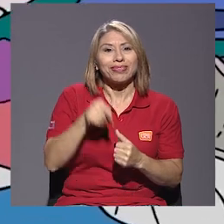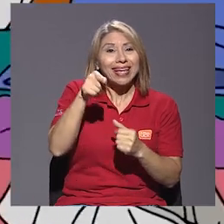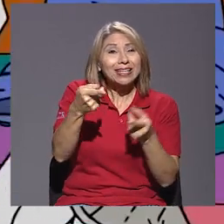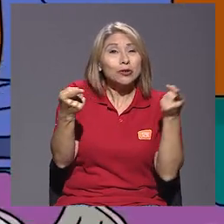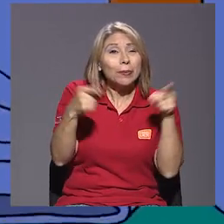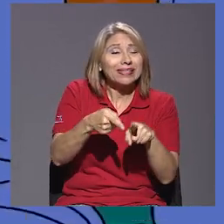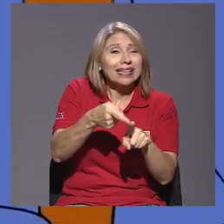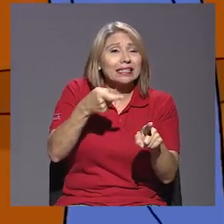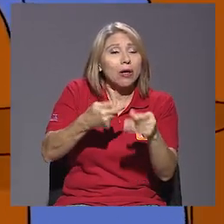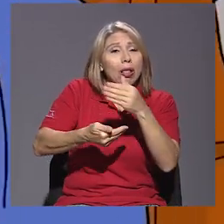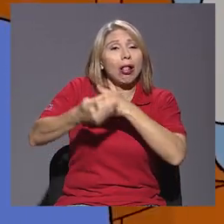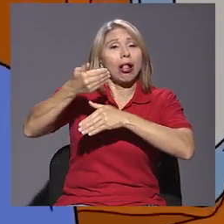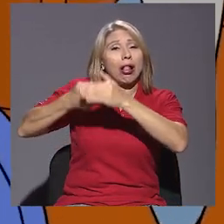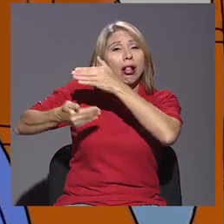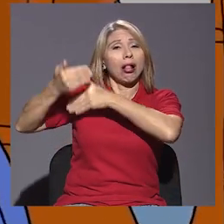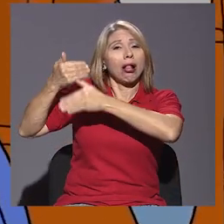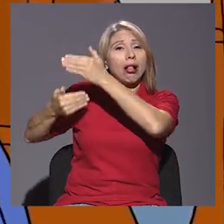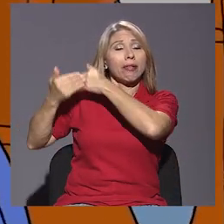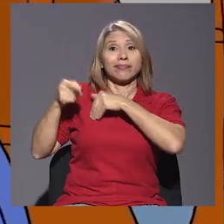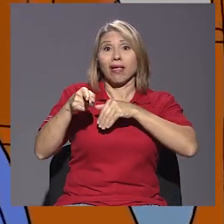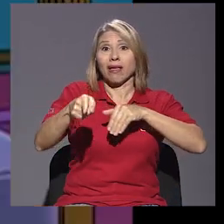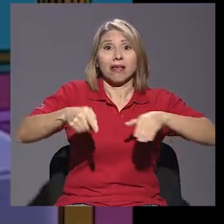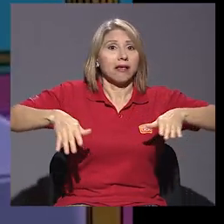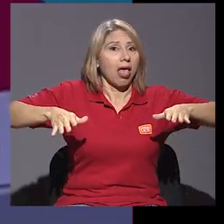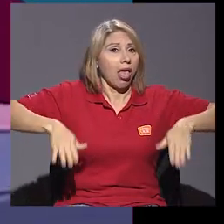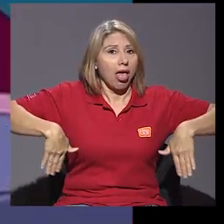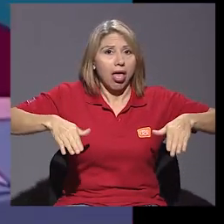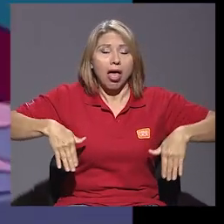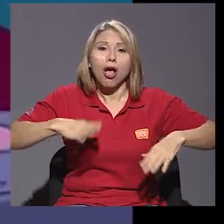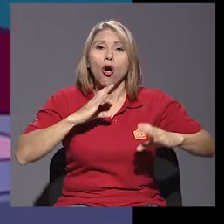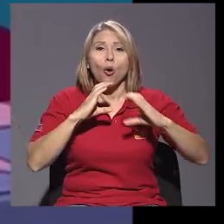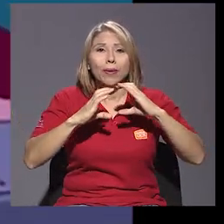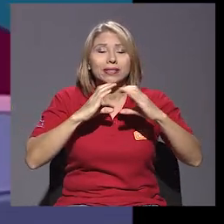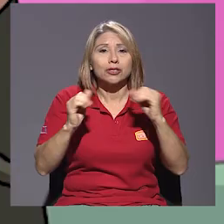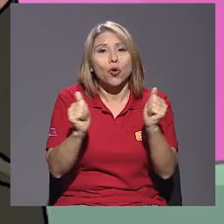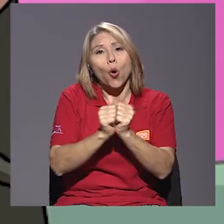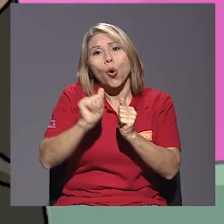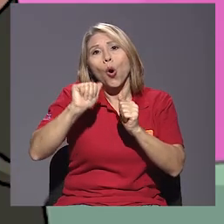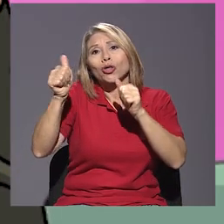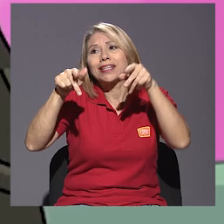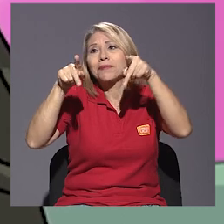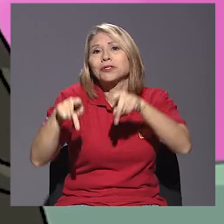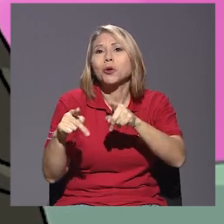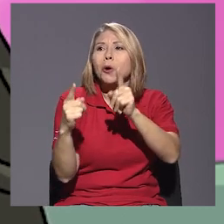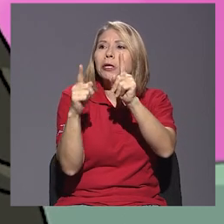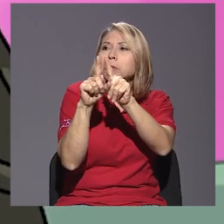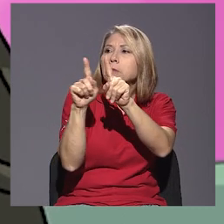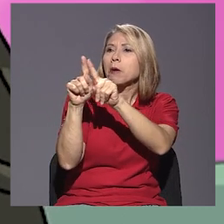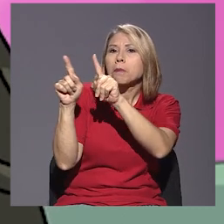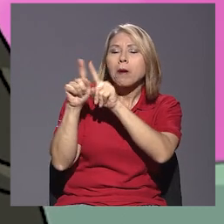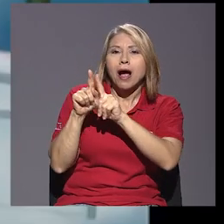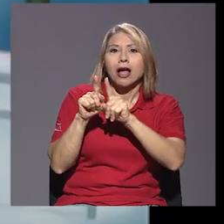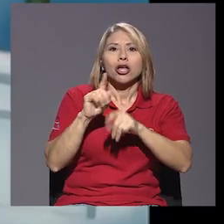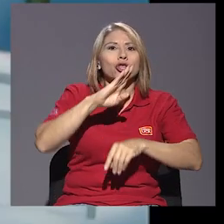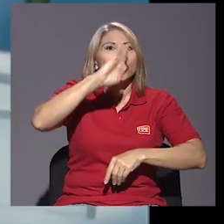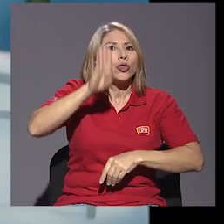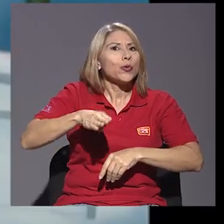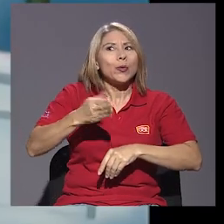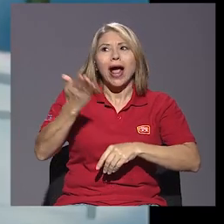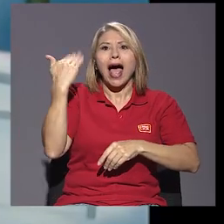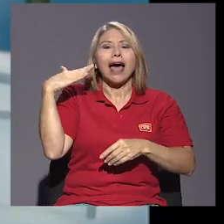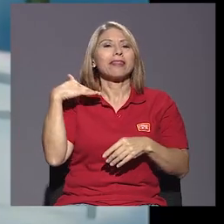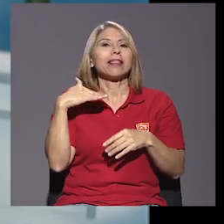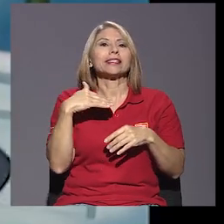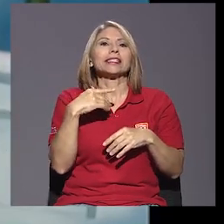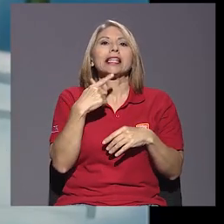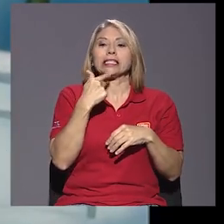viene de muy atrás. Eso viene de nunca haber tenido esas conversaciones con otras parejas, nunca haber podido darse el permiso